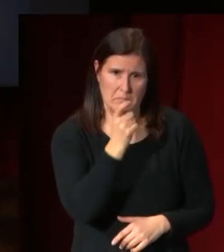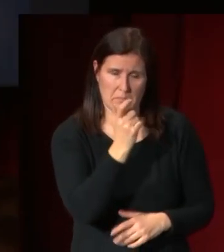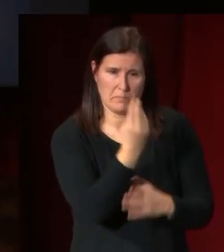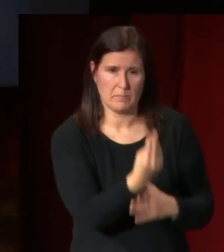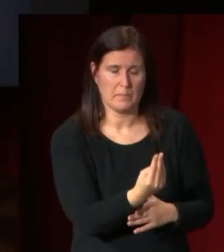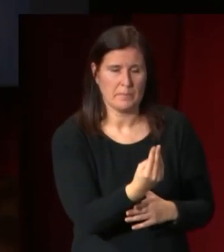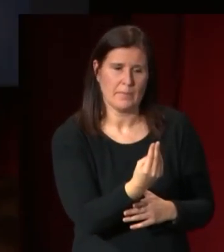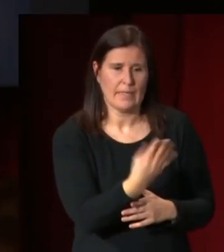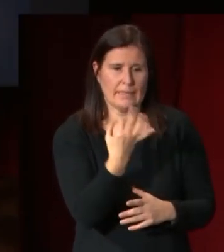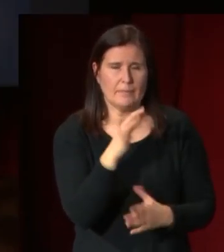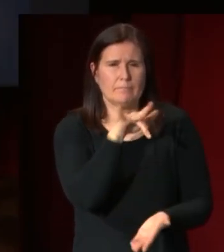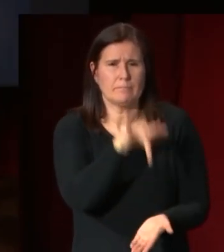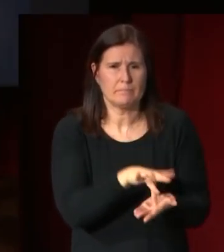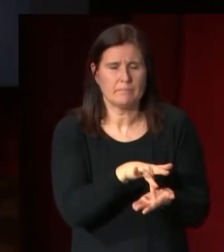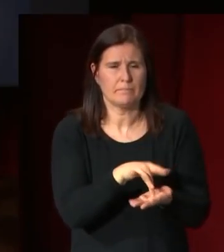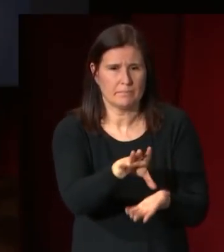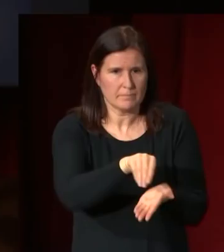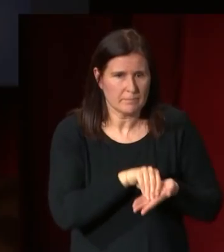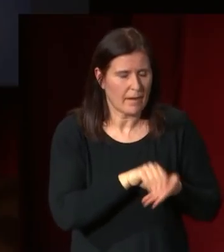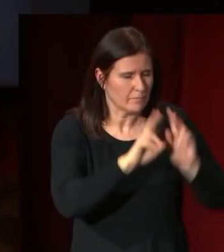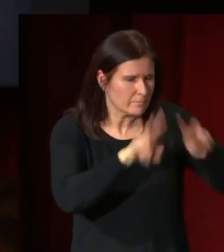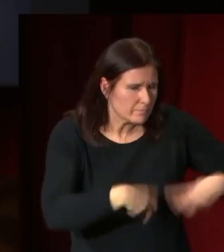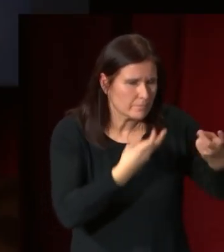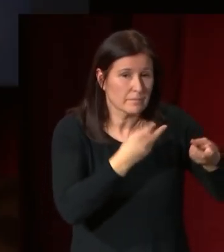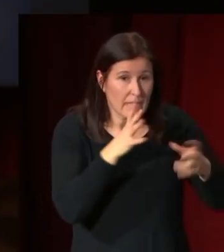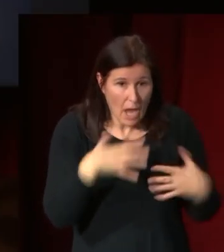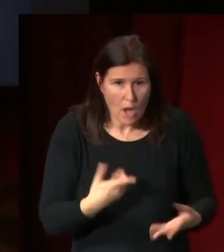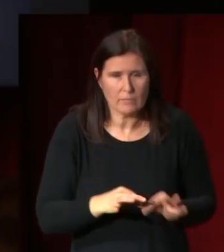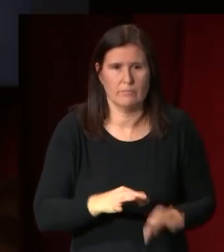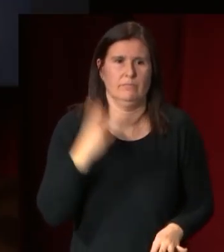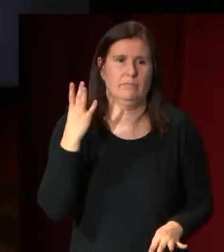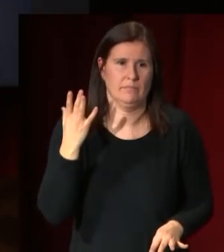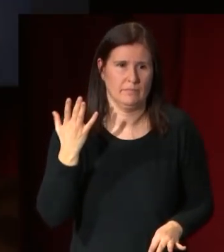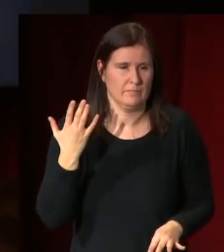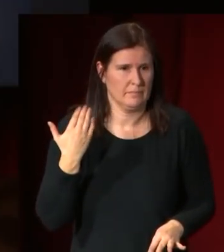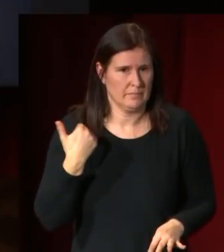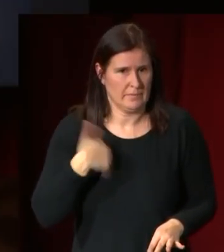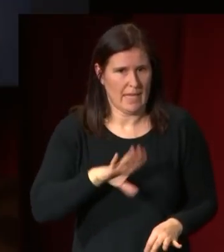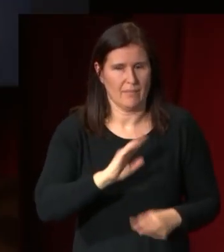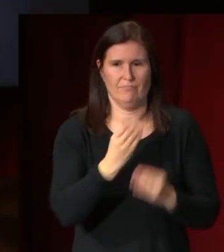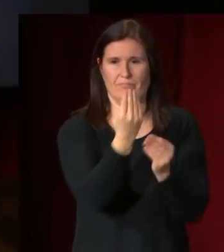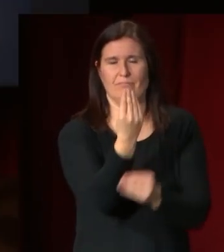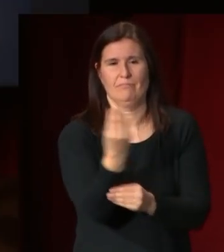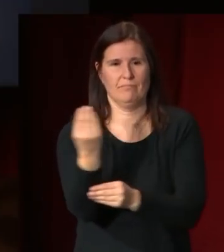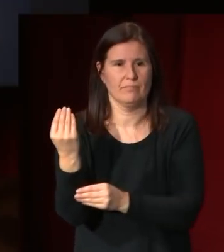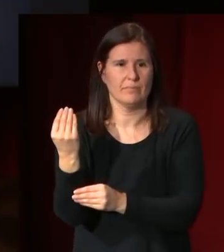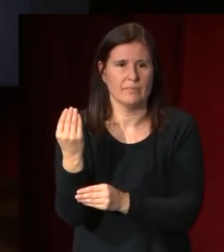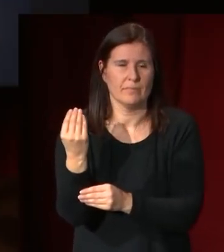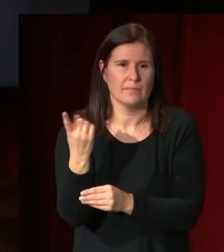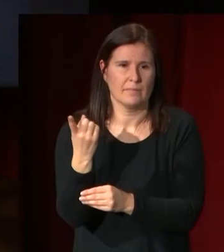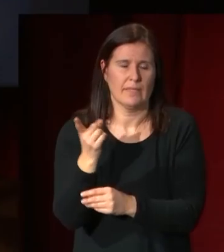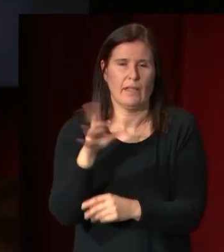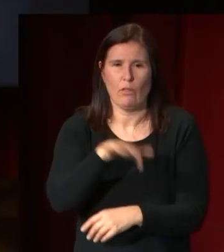una intervención está restaurada y hoy afortunadamente está expuesta muy adecuadamente en